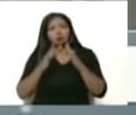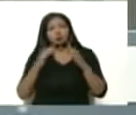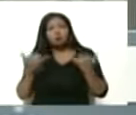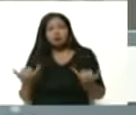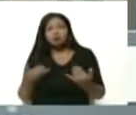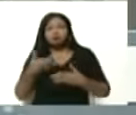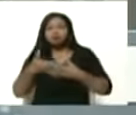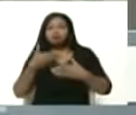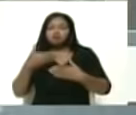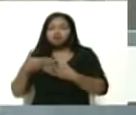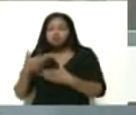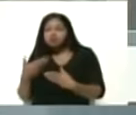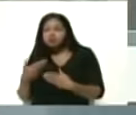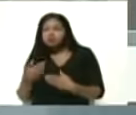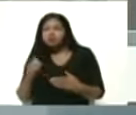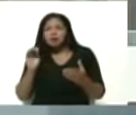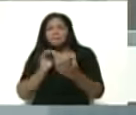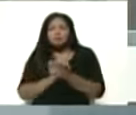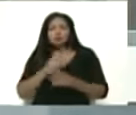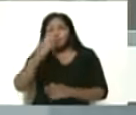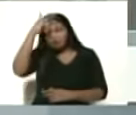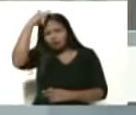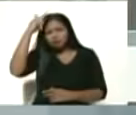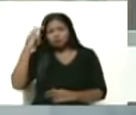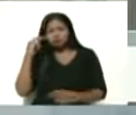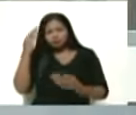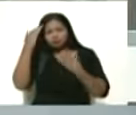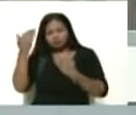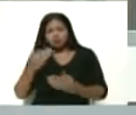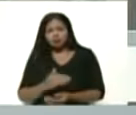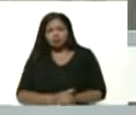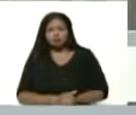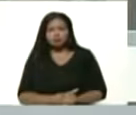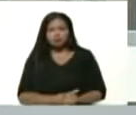conversadito. Compañero Tarek El-Aizami, Salam Aleku.